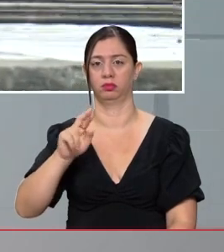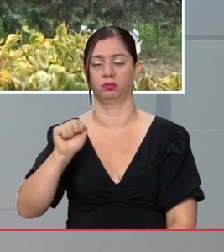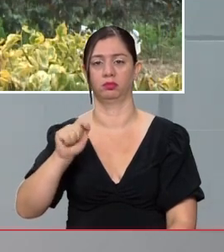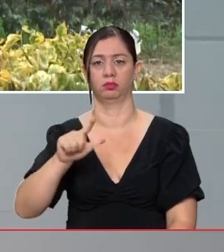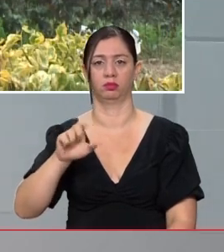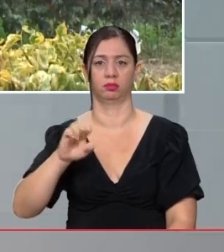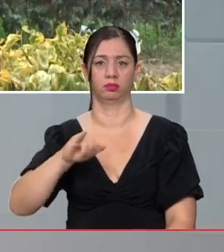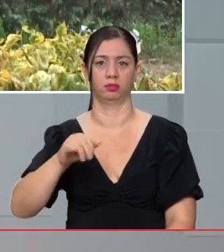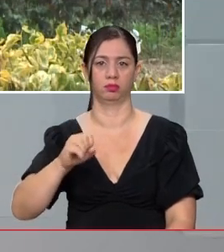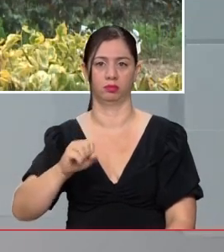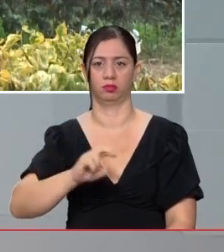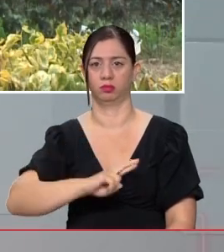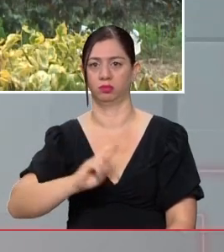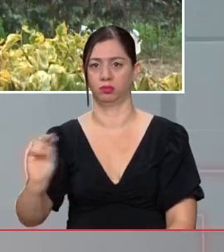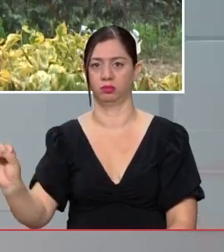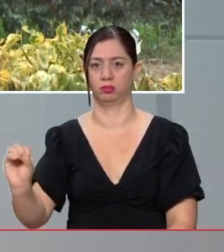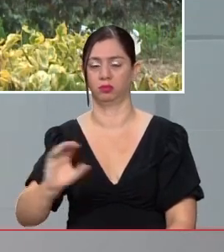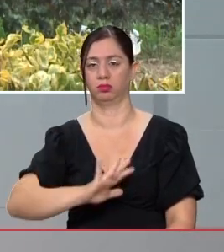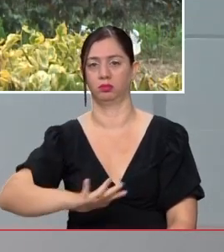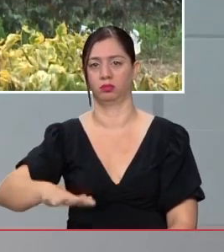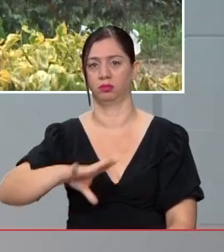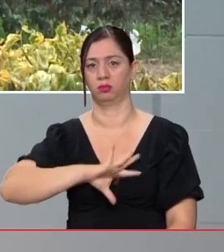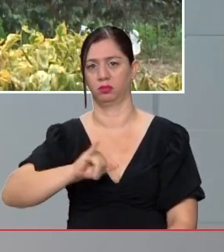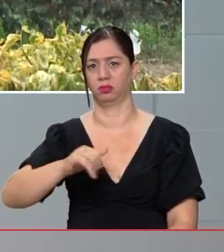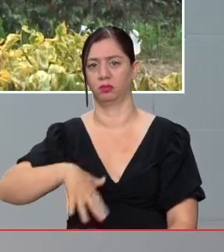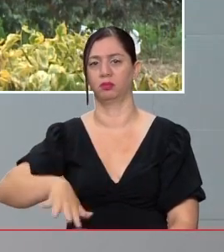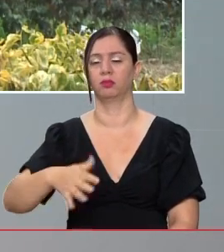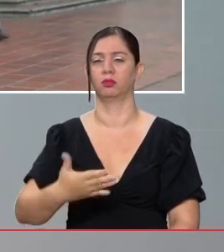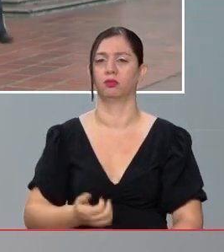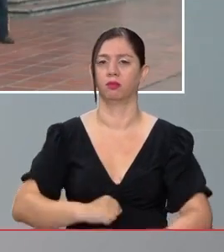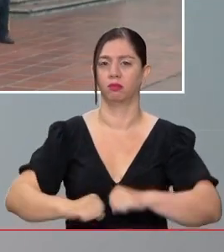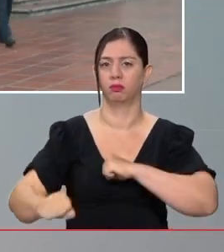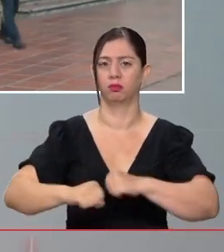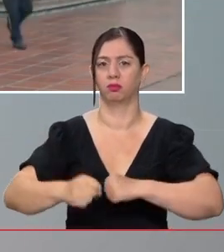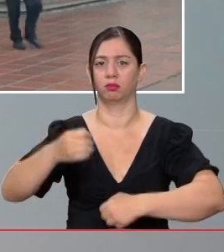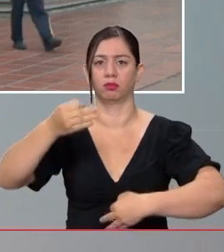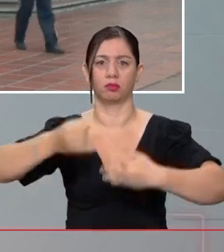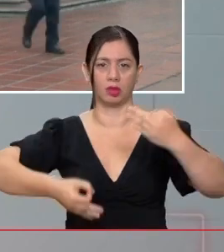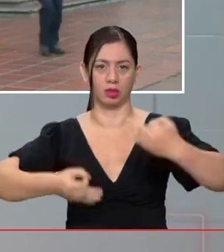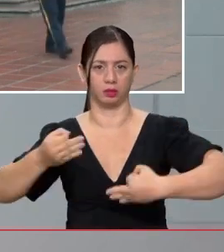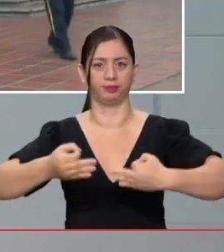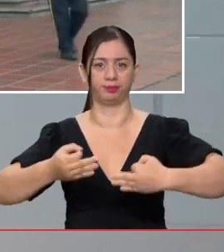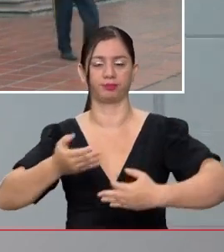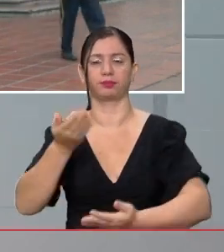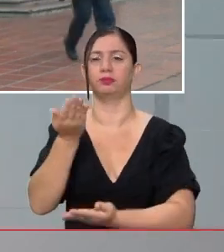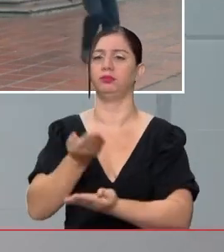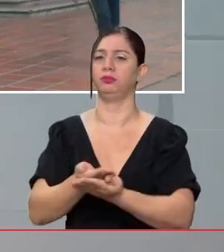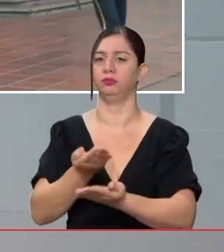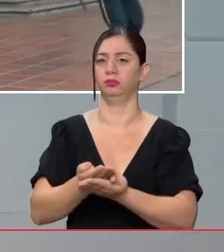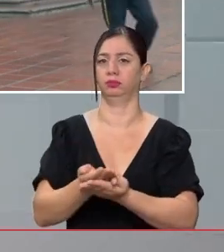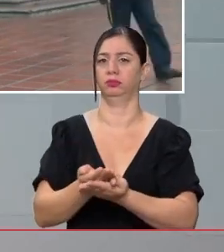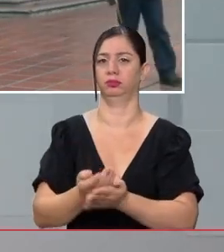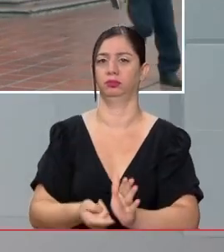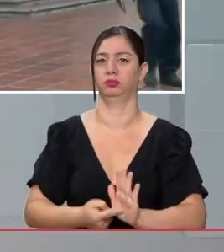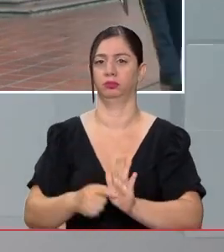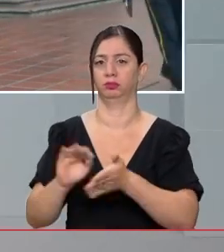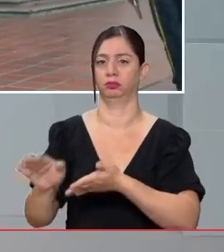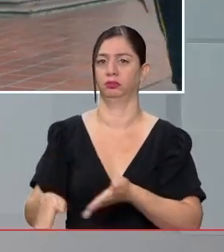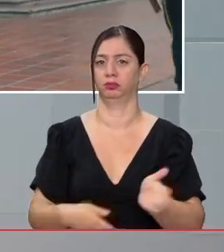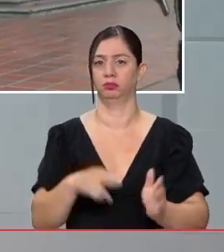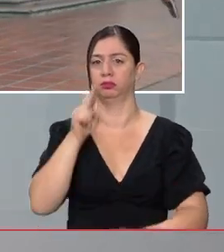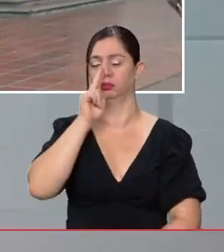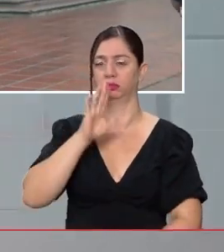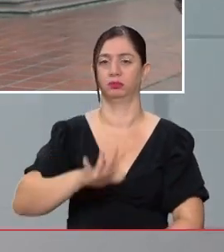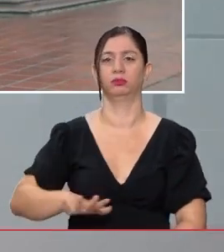oriente de Cali. Esto, José, gracias a una serie de argumentos jurídicos que planteó la directiva al Departamento de Planeación Nacional.